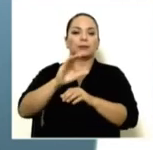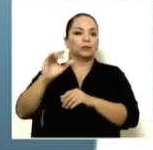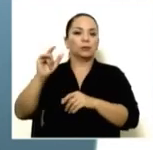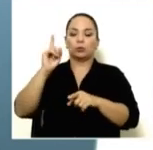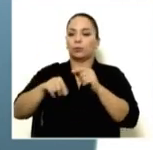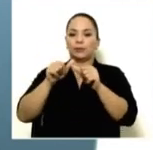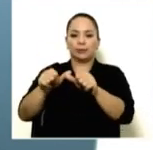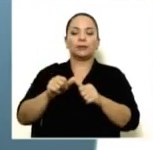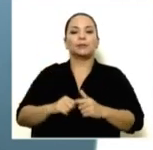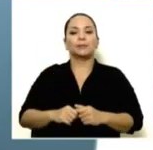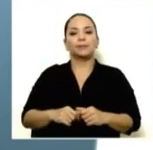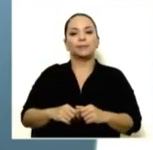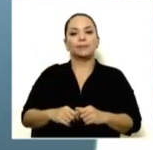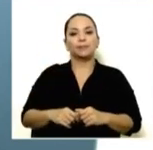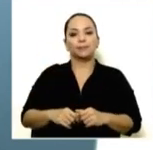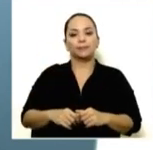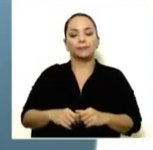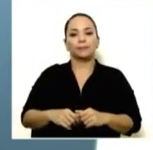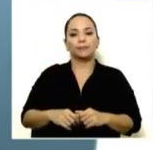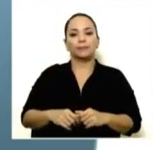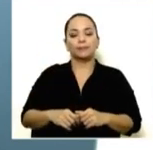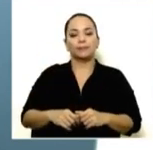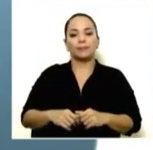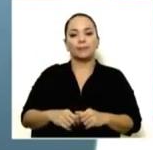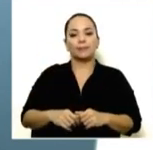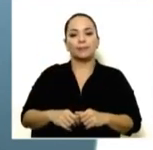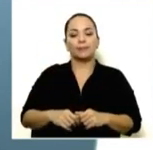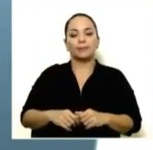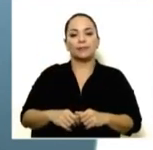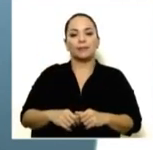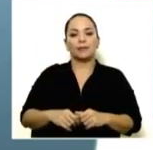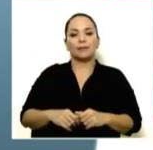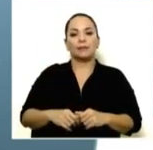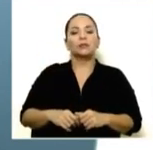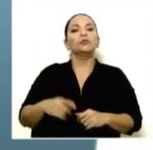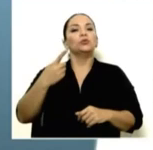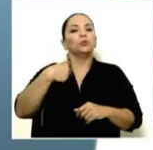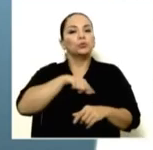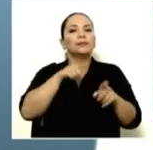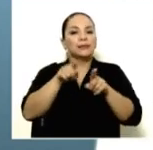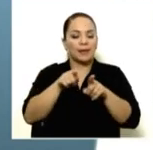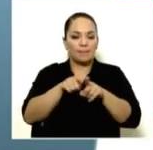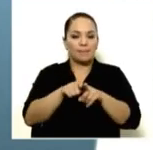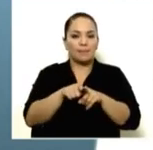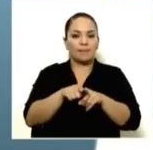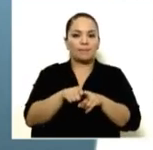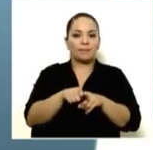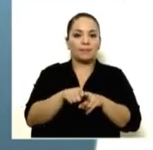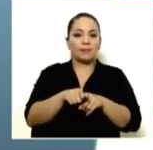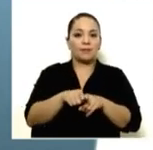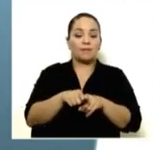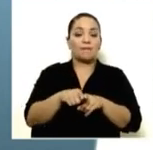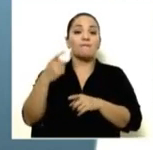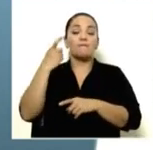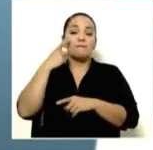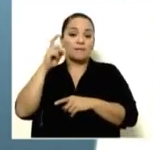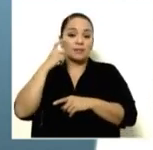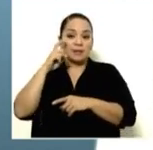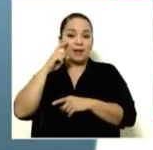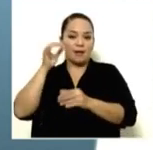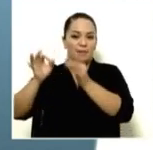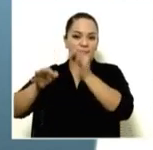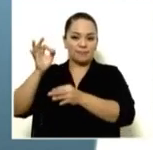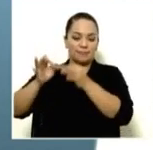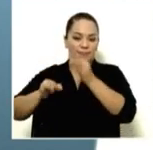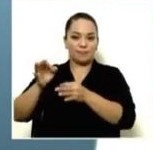Costarricense de Seguro Social. También estamos llevando a la Fiscalía General de la República